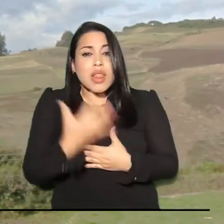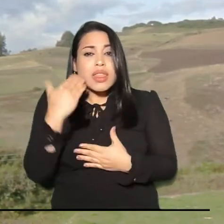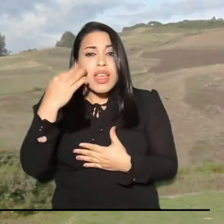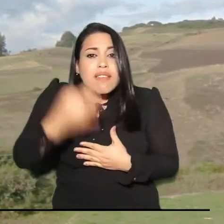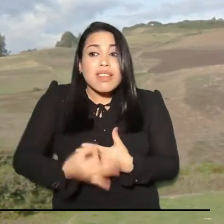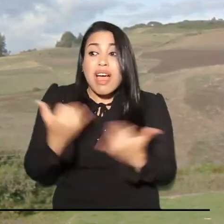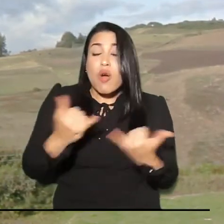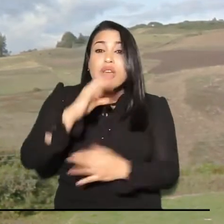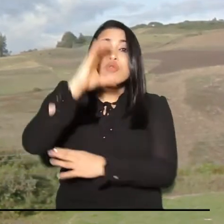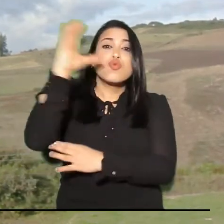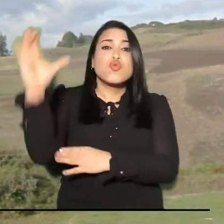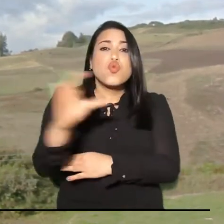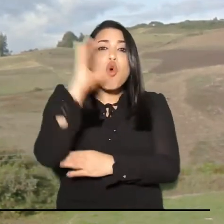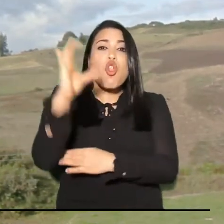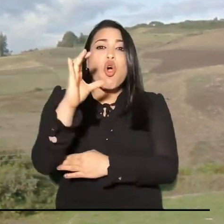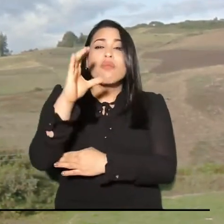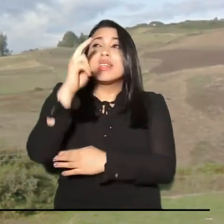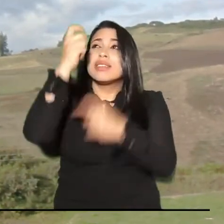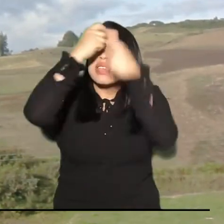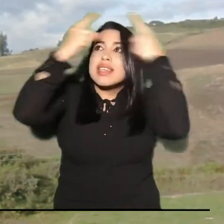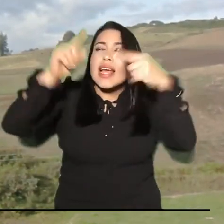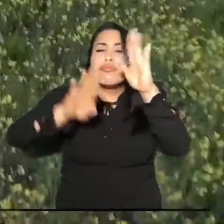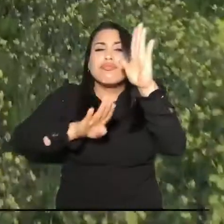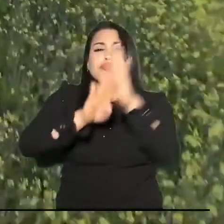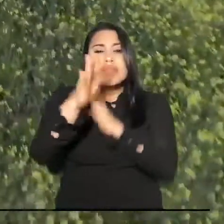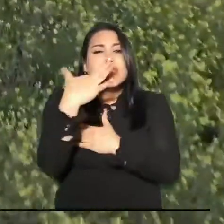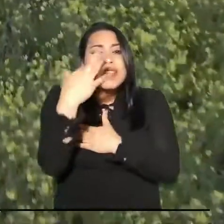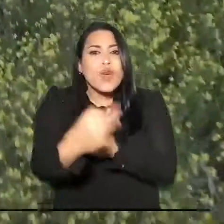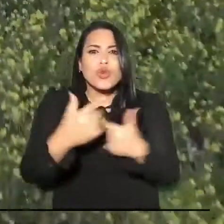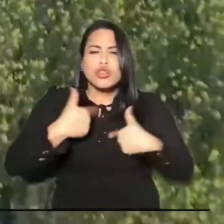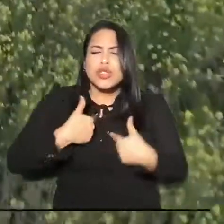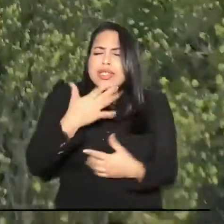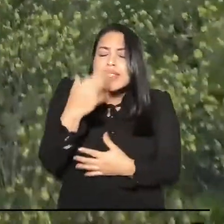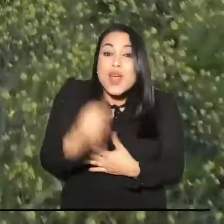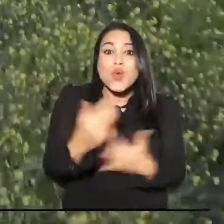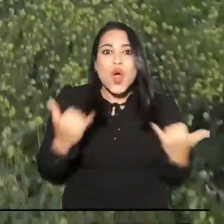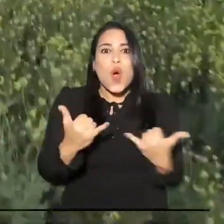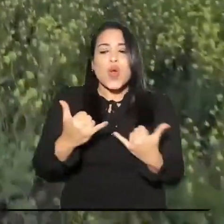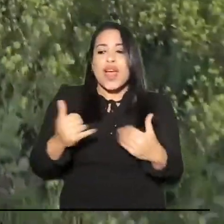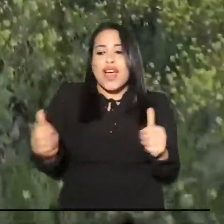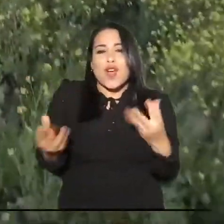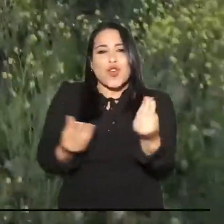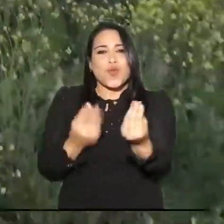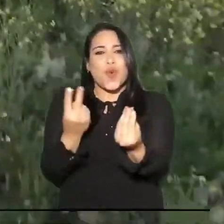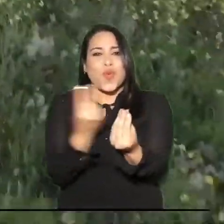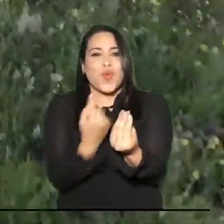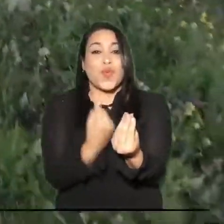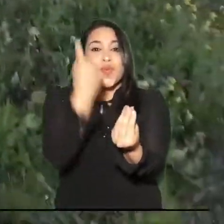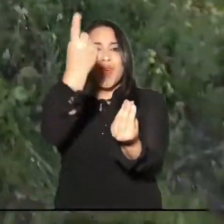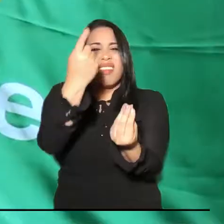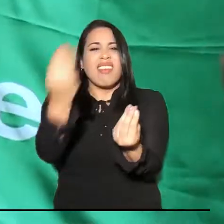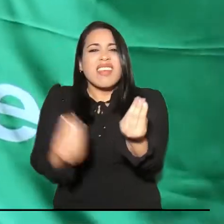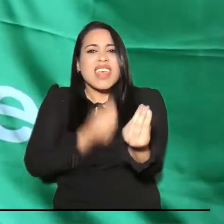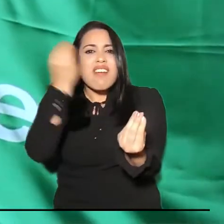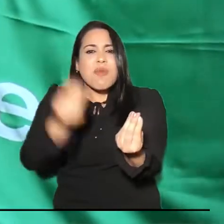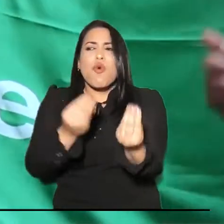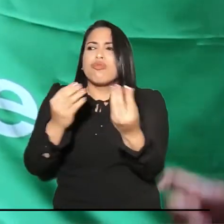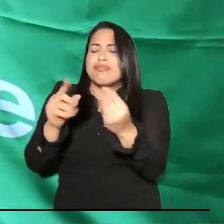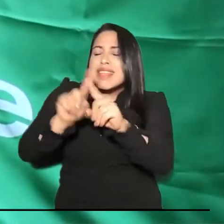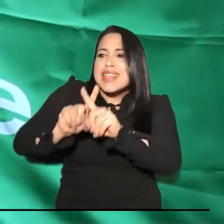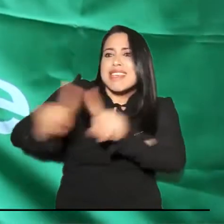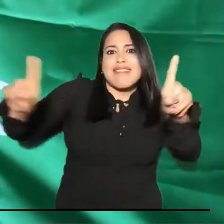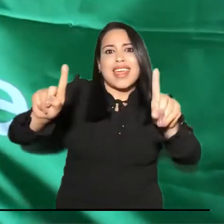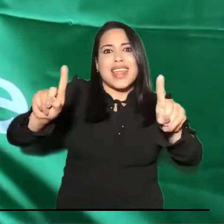segura de que podemos sacar adelante nuestra nación. Estoy convencida que desde nuestro partido Alianza Verde podemos